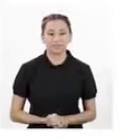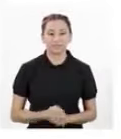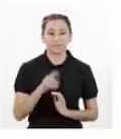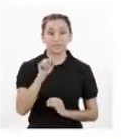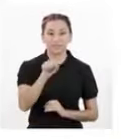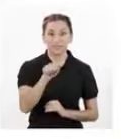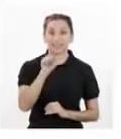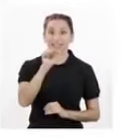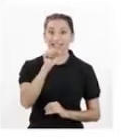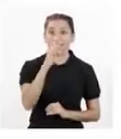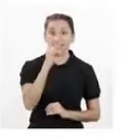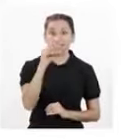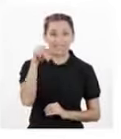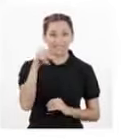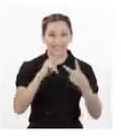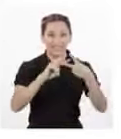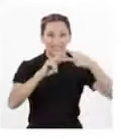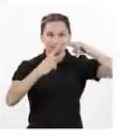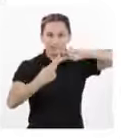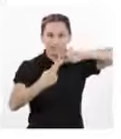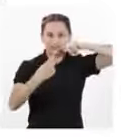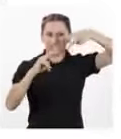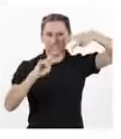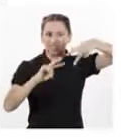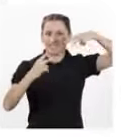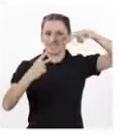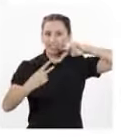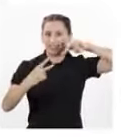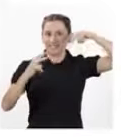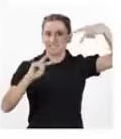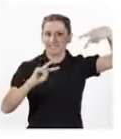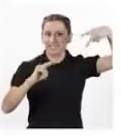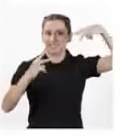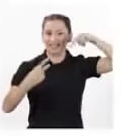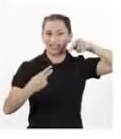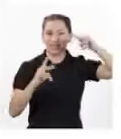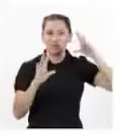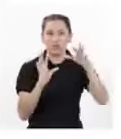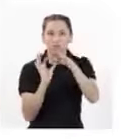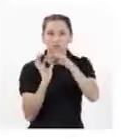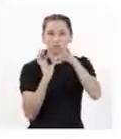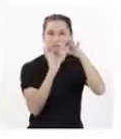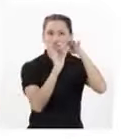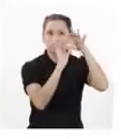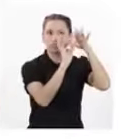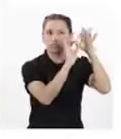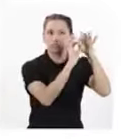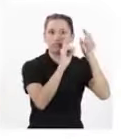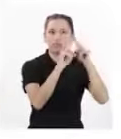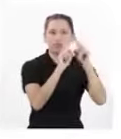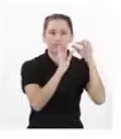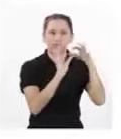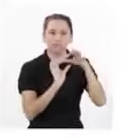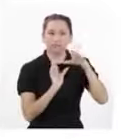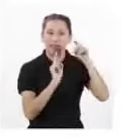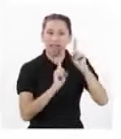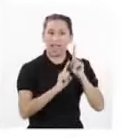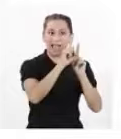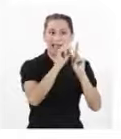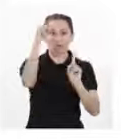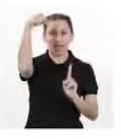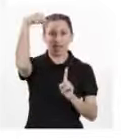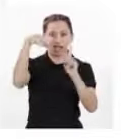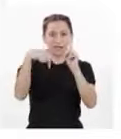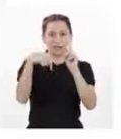Estábamos convencidos de que el ADN tenía la forma de doble hélice Con cadenas que corrían en direcciones opuestas Dos meses